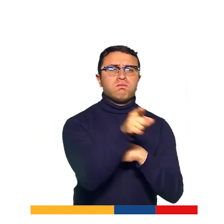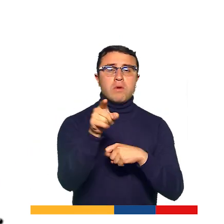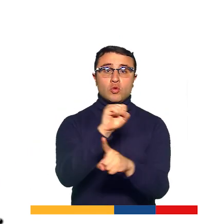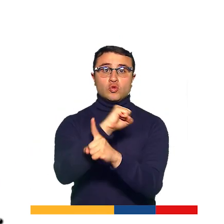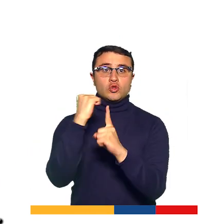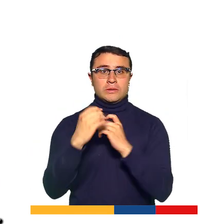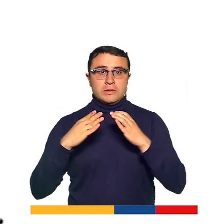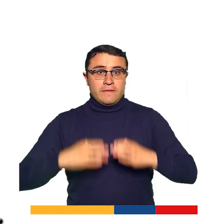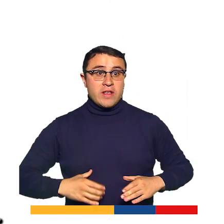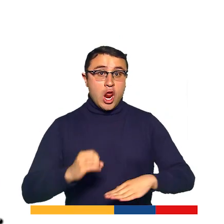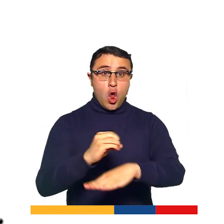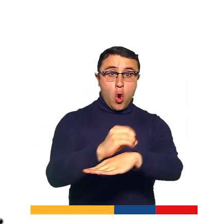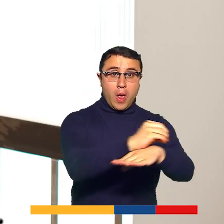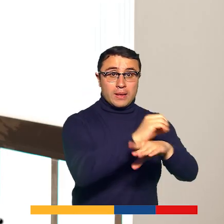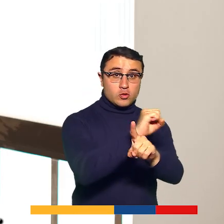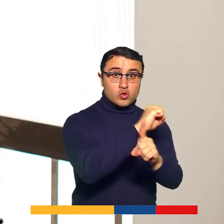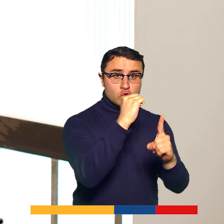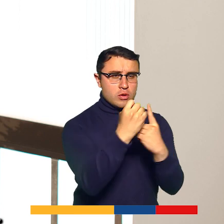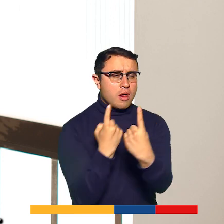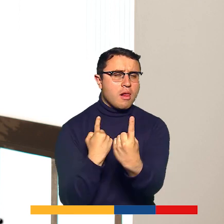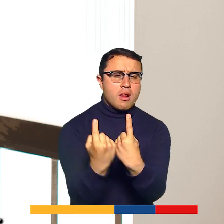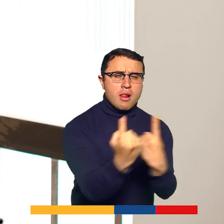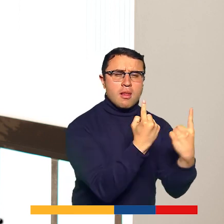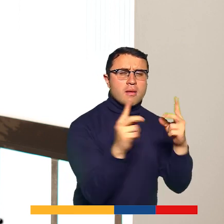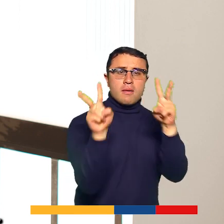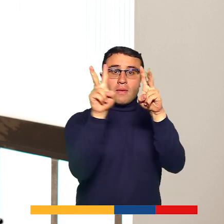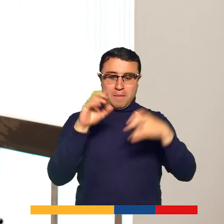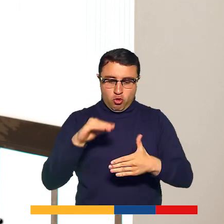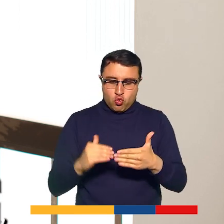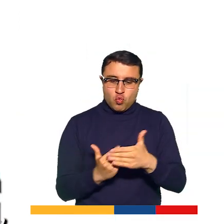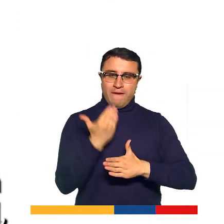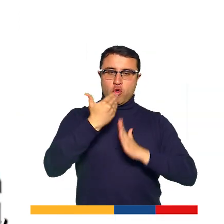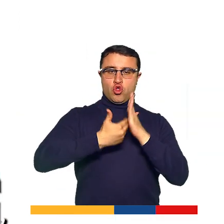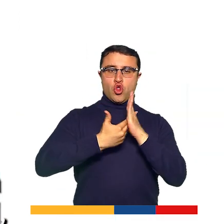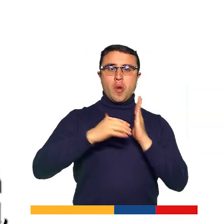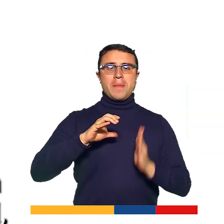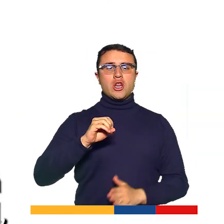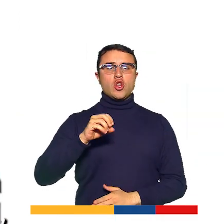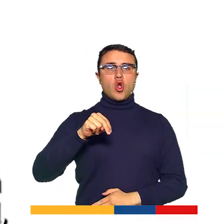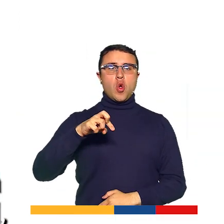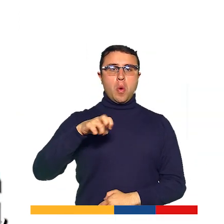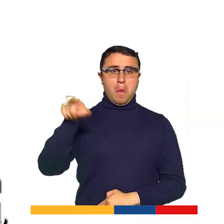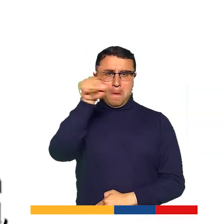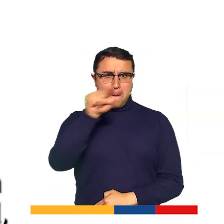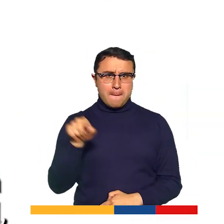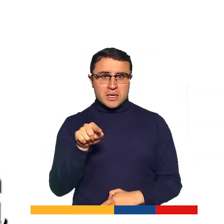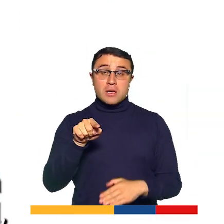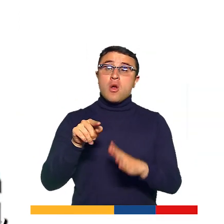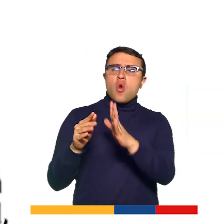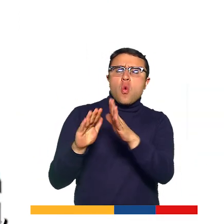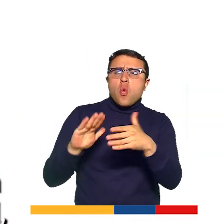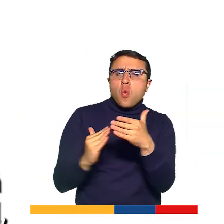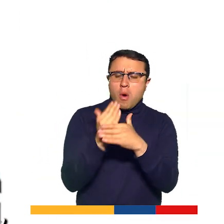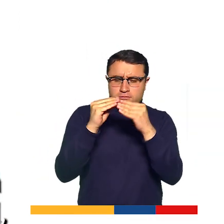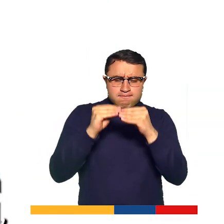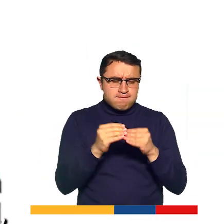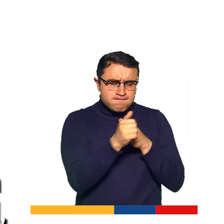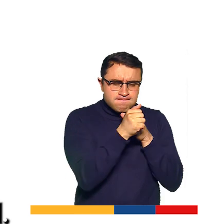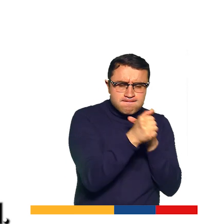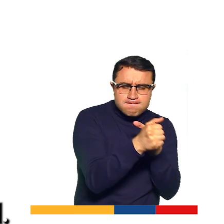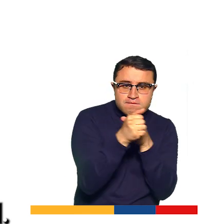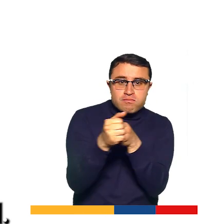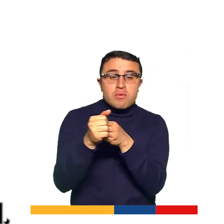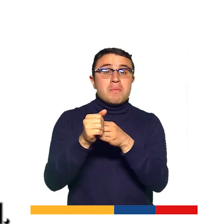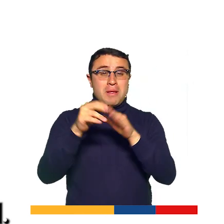sociedad civil, con las organizaciones sociales, discutiendo sobre el nuevo COMPES. ¿Qué elementos va a traer la política pública en materia de